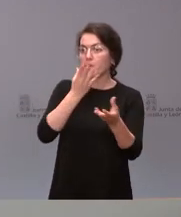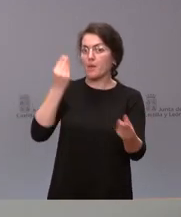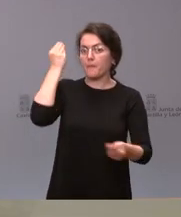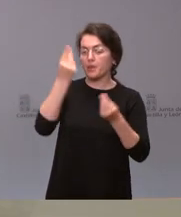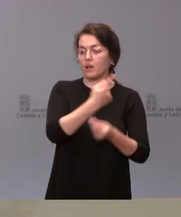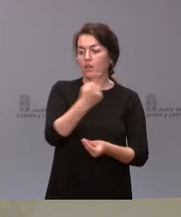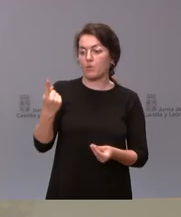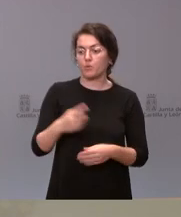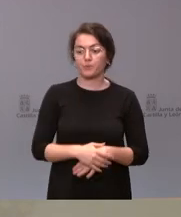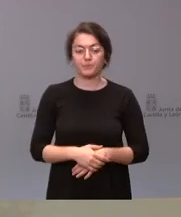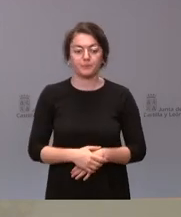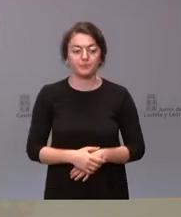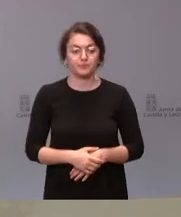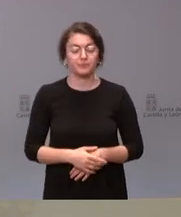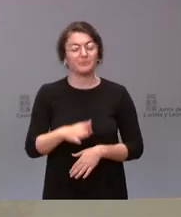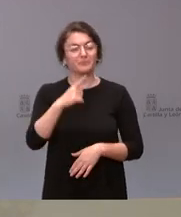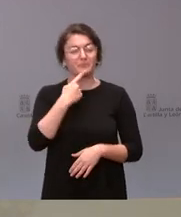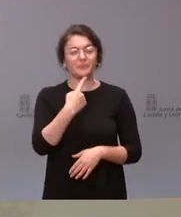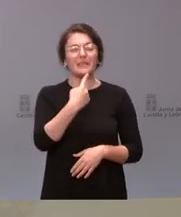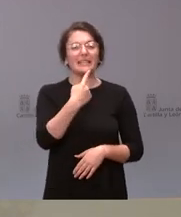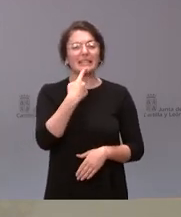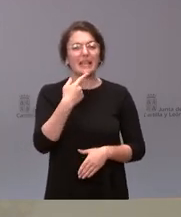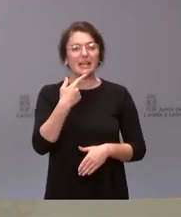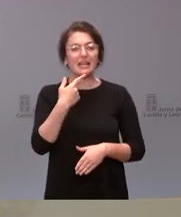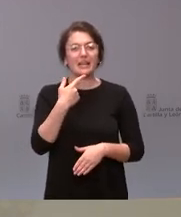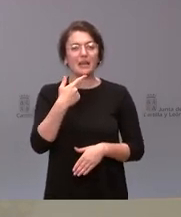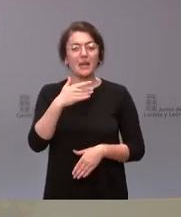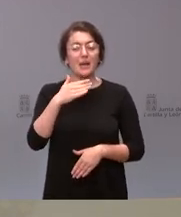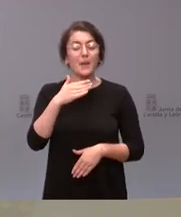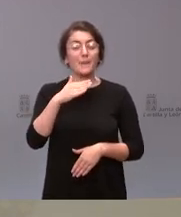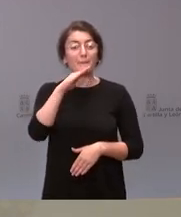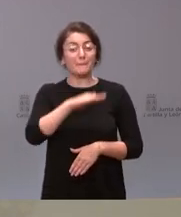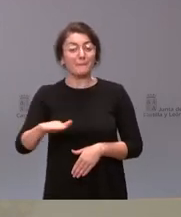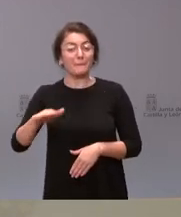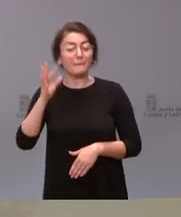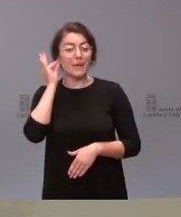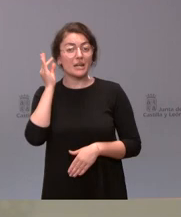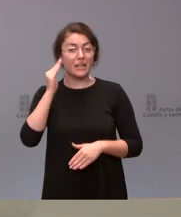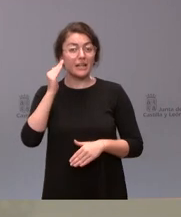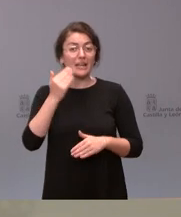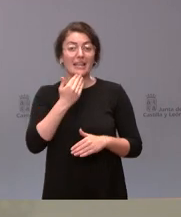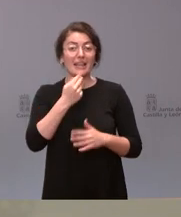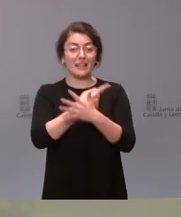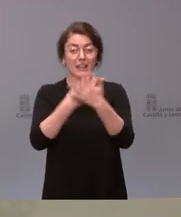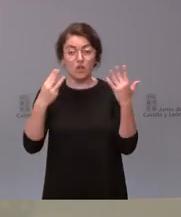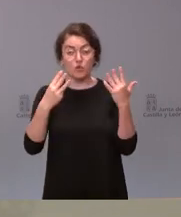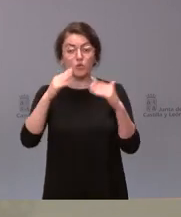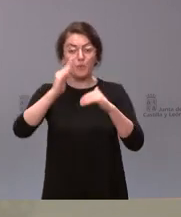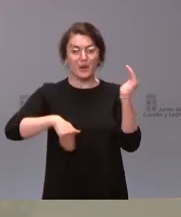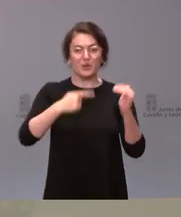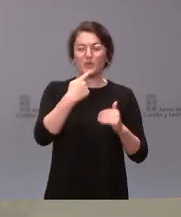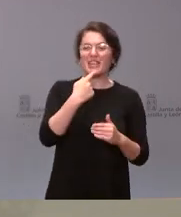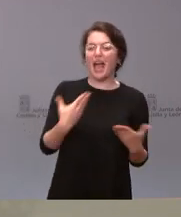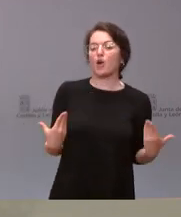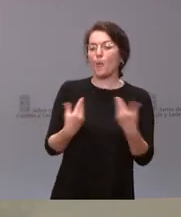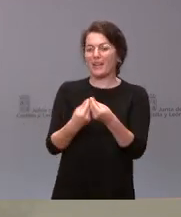Sí, habla usted de acompañar a las menores, pero la norma habla de eliminar la autorización. Cuando habla de acompañar, ¿se